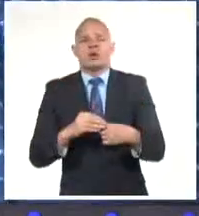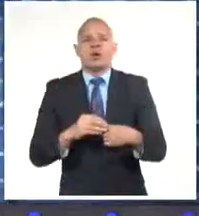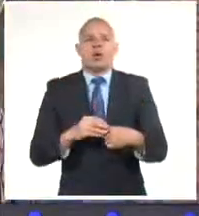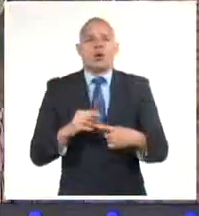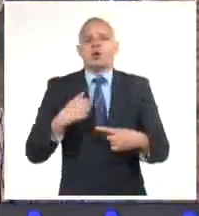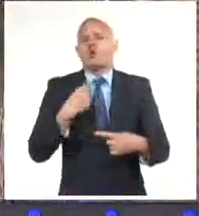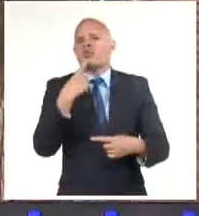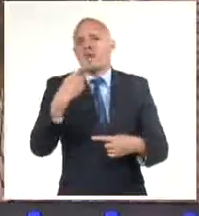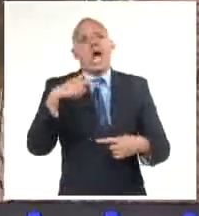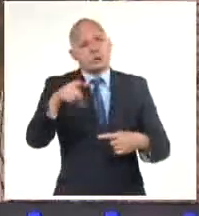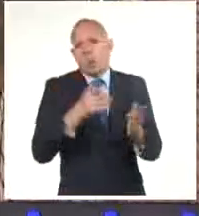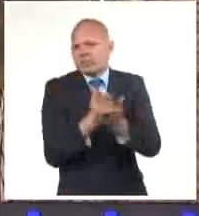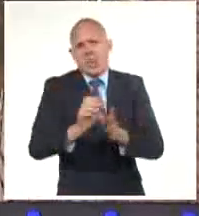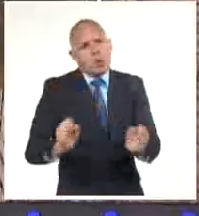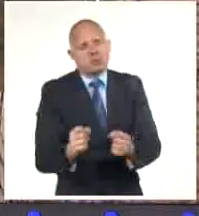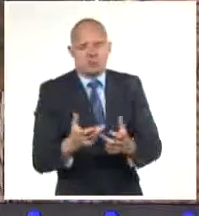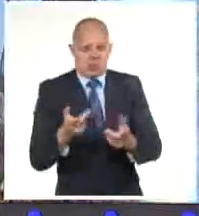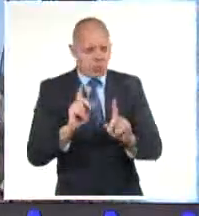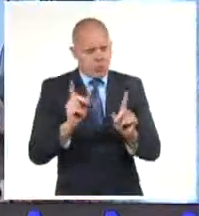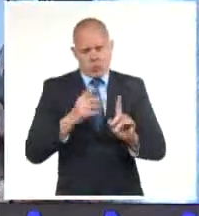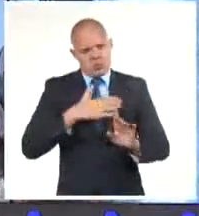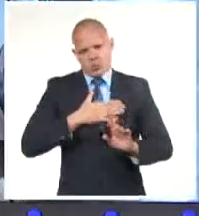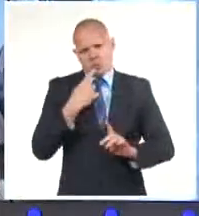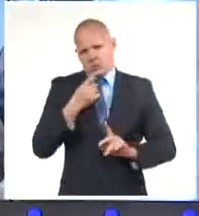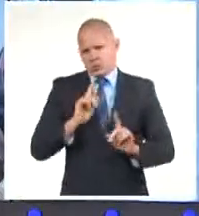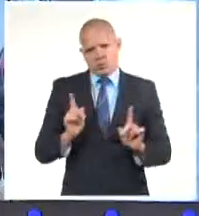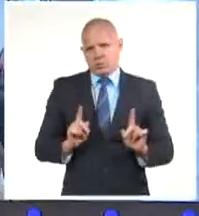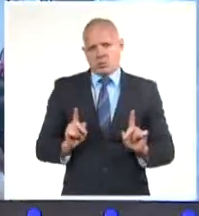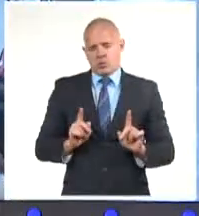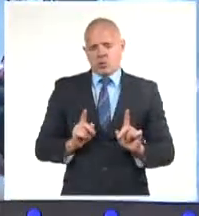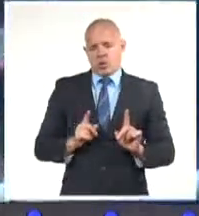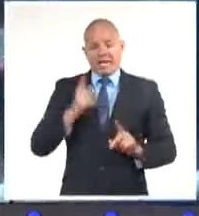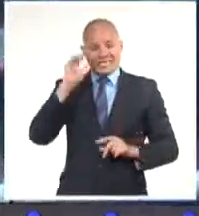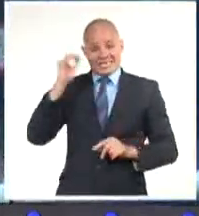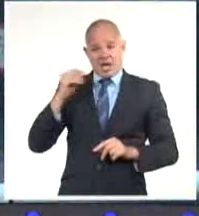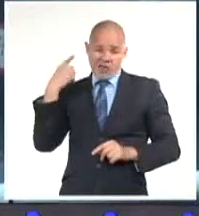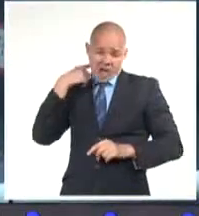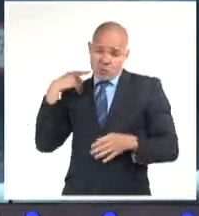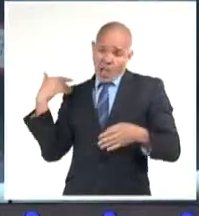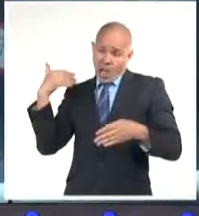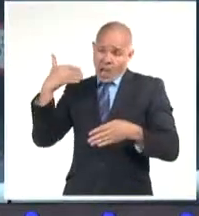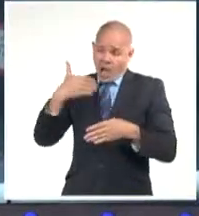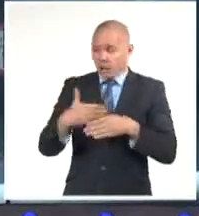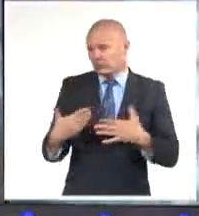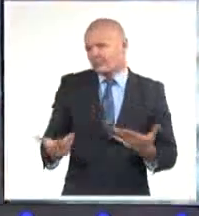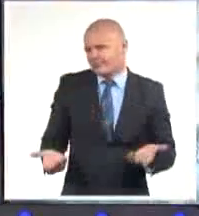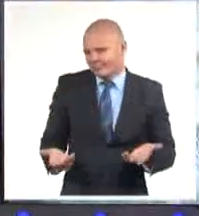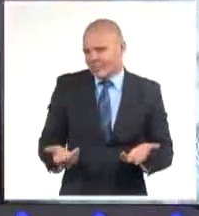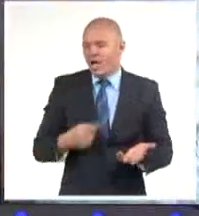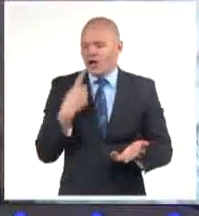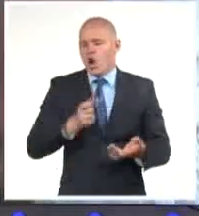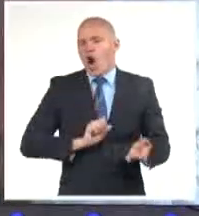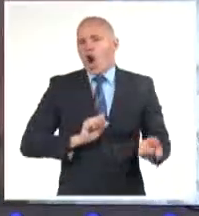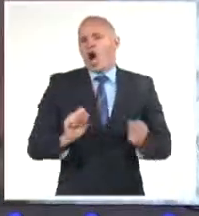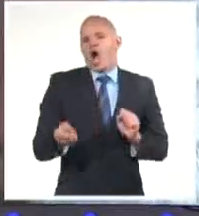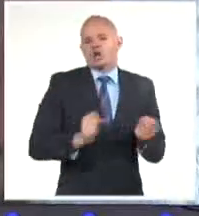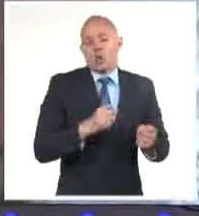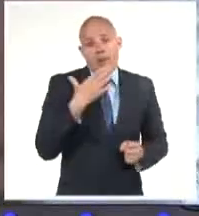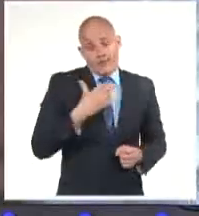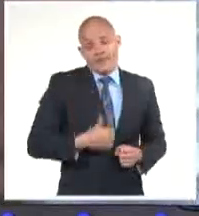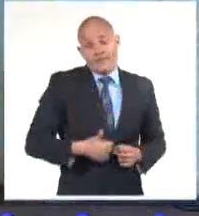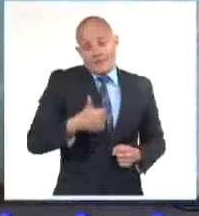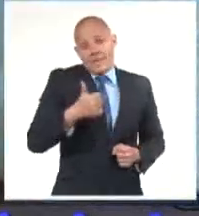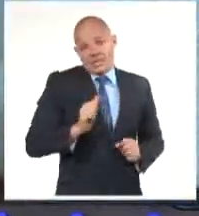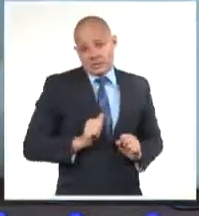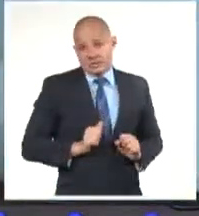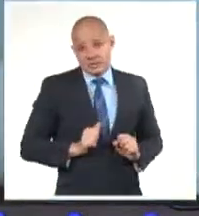Sin embargo, en un país con tantas limitaciones, hemos aprendido con los años que el ahorro de los recursos disponibles es, cuando menos,